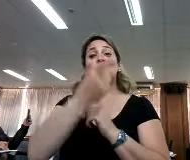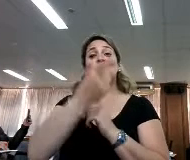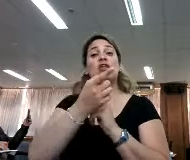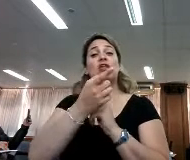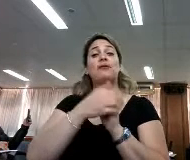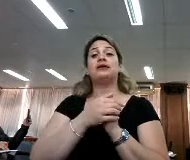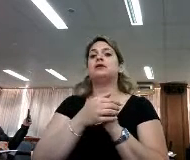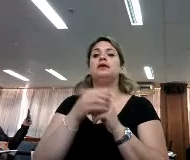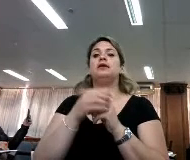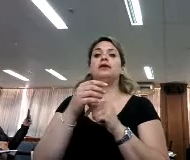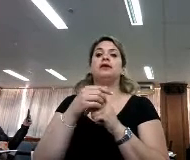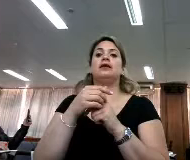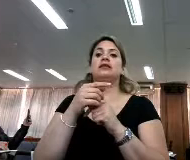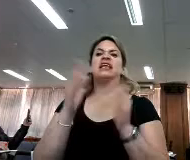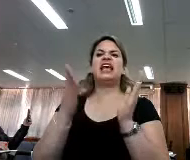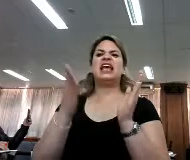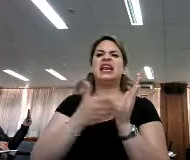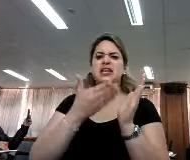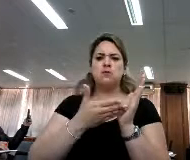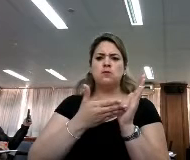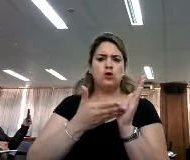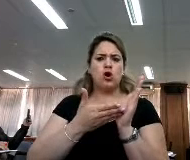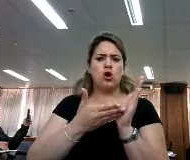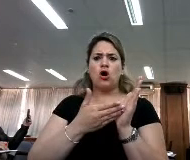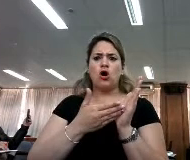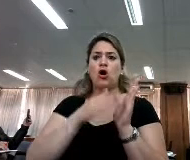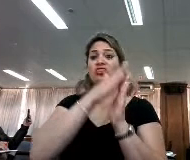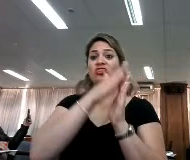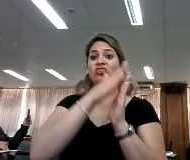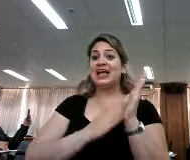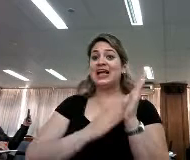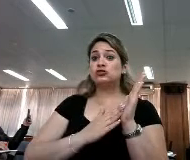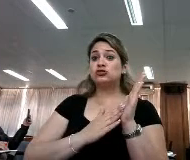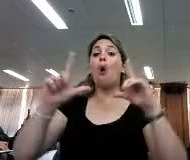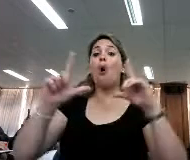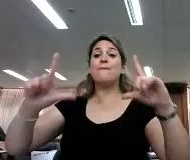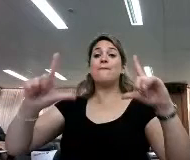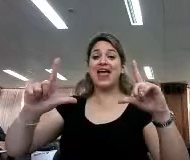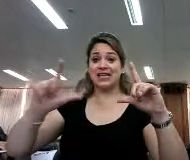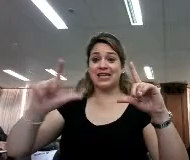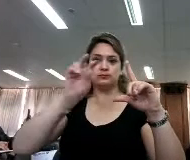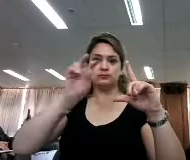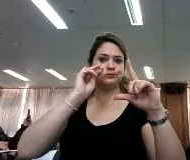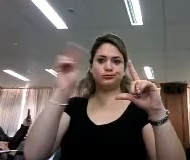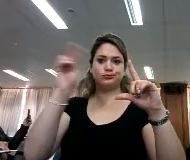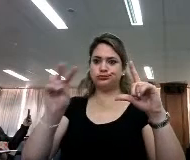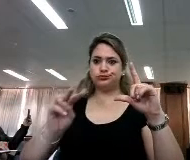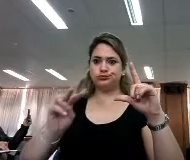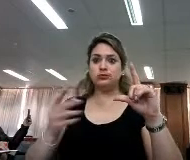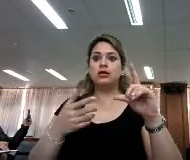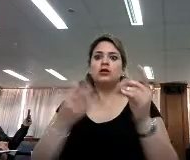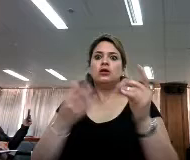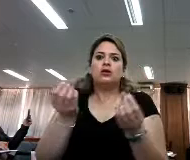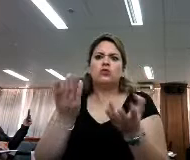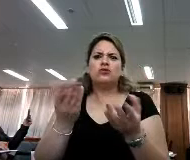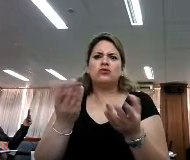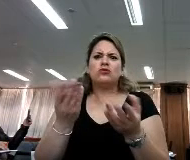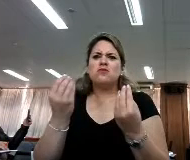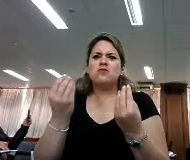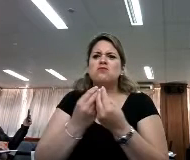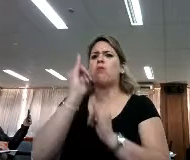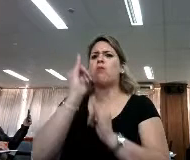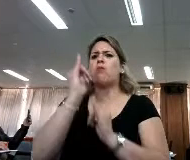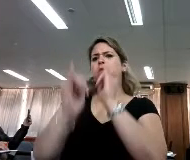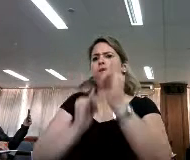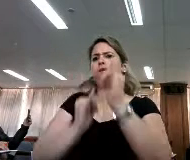hablamos nada más de libro, texto plano en pantalla, cuando hay una cualquier cantidad de narrativa multimedia,